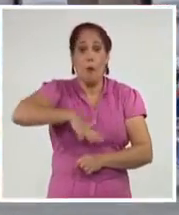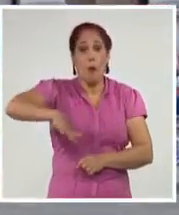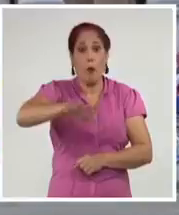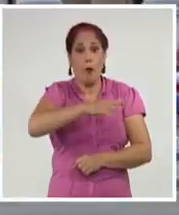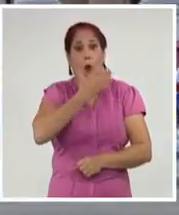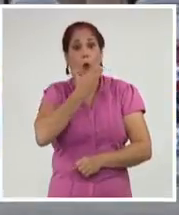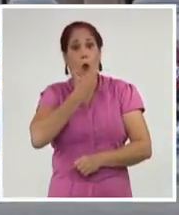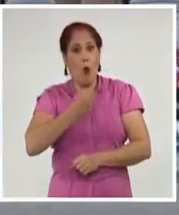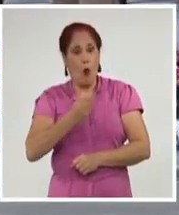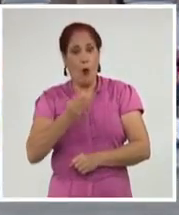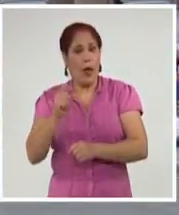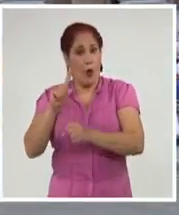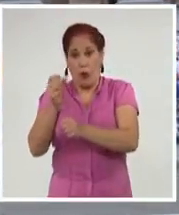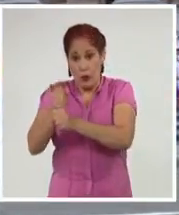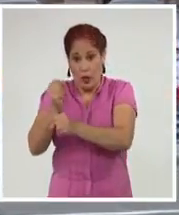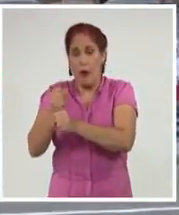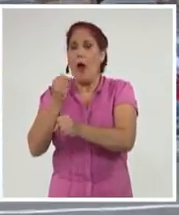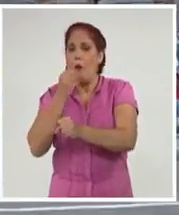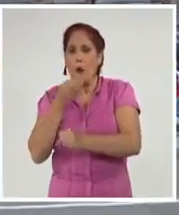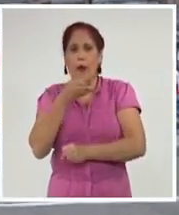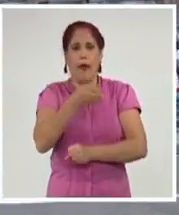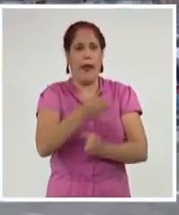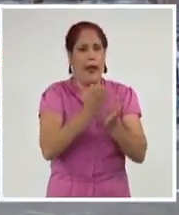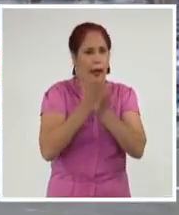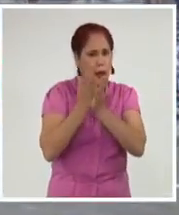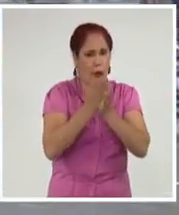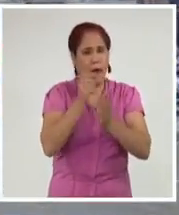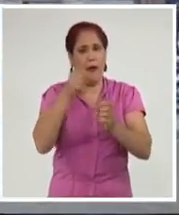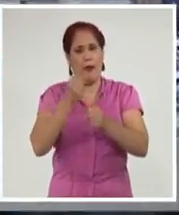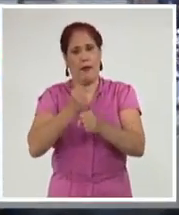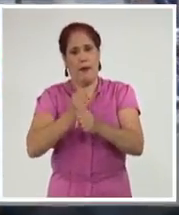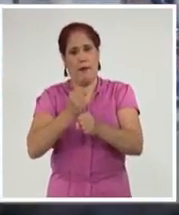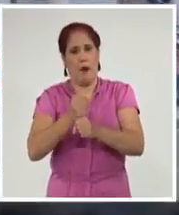jóvenes desvinculados puedan acceder al estudio y al trabajo.